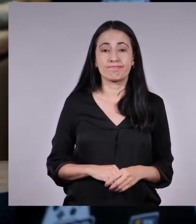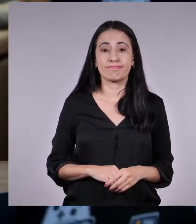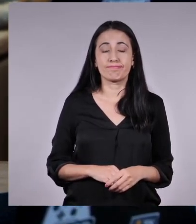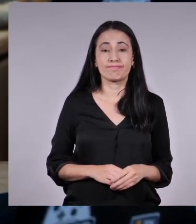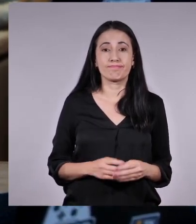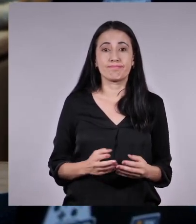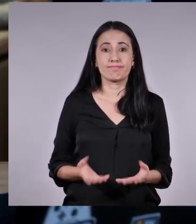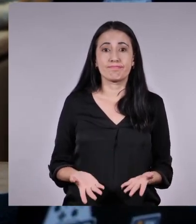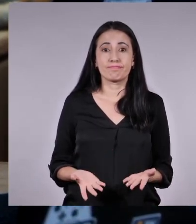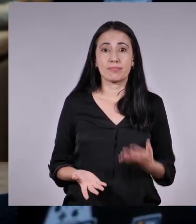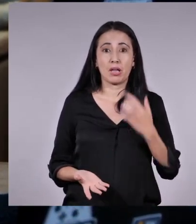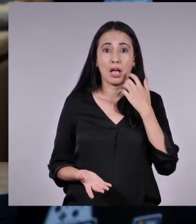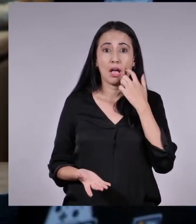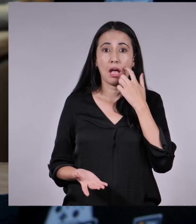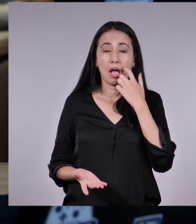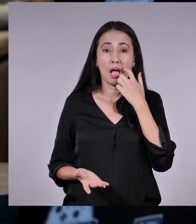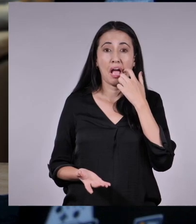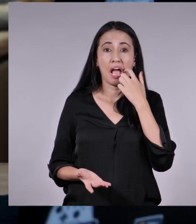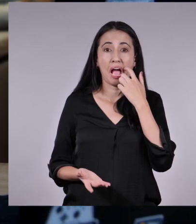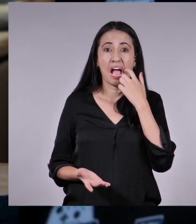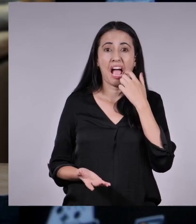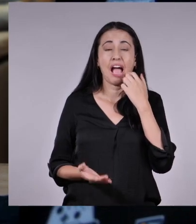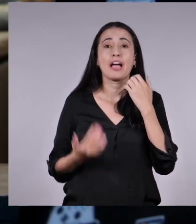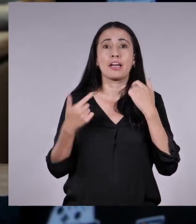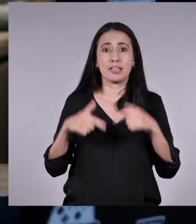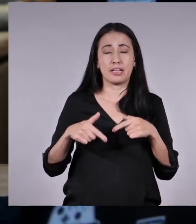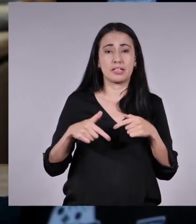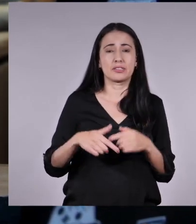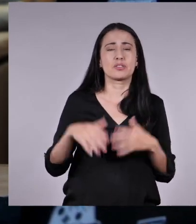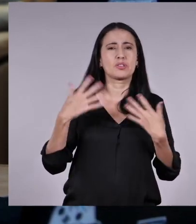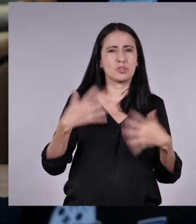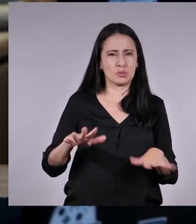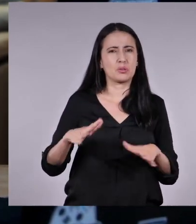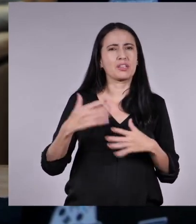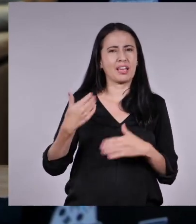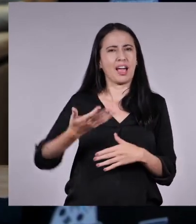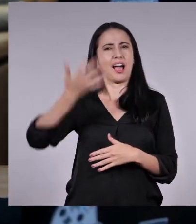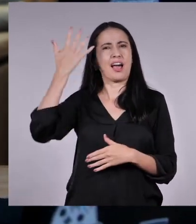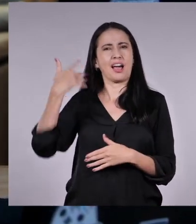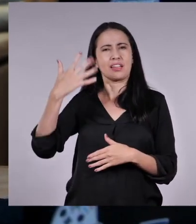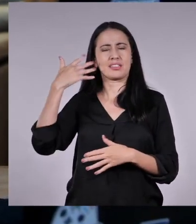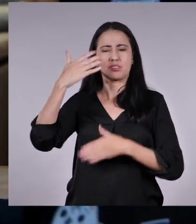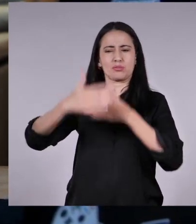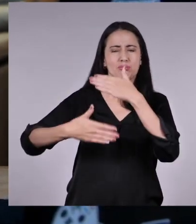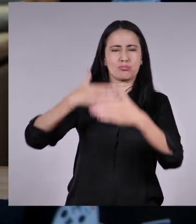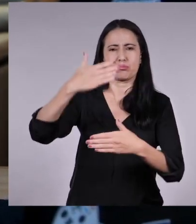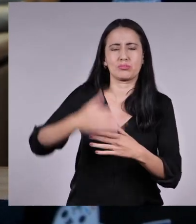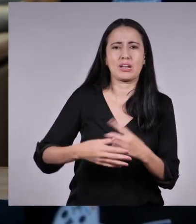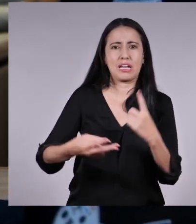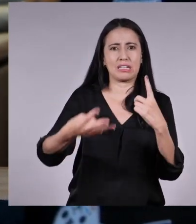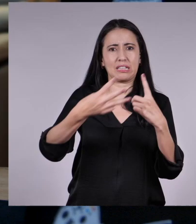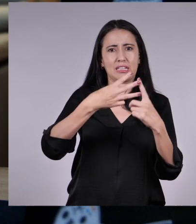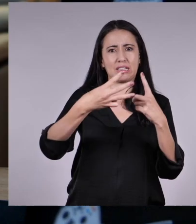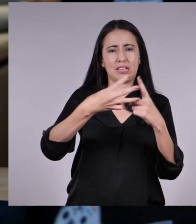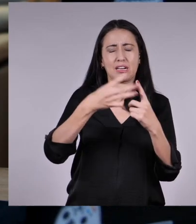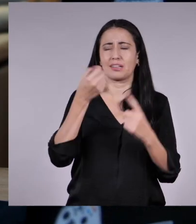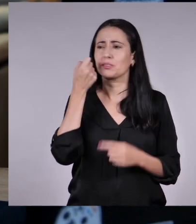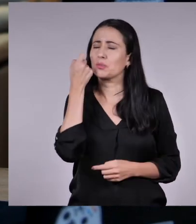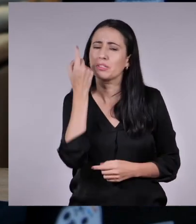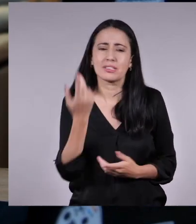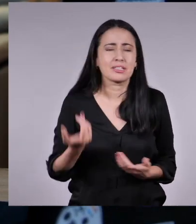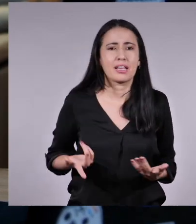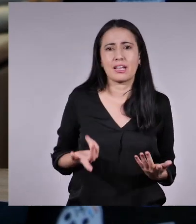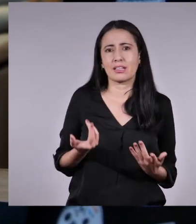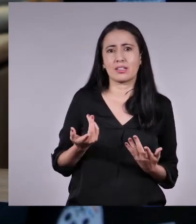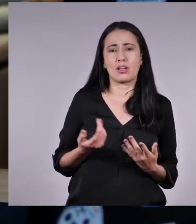Es que, a pesar de que ya tengo un buen tiempo en esto del internet, hay veces que no entiendo bien las cosas. A